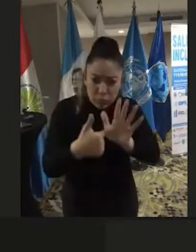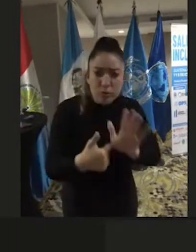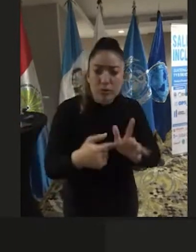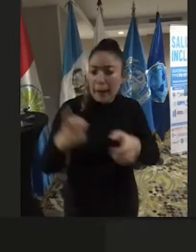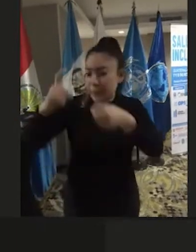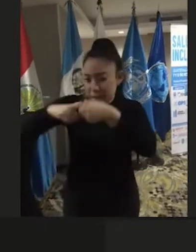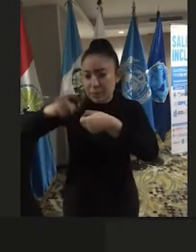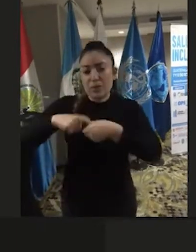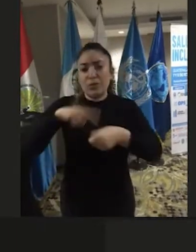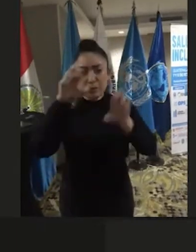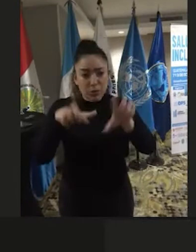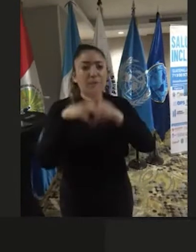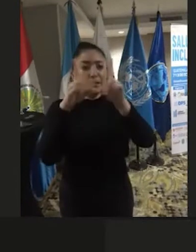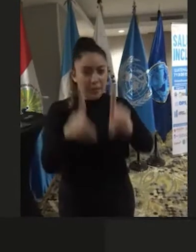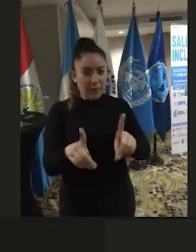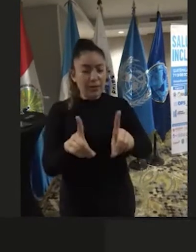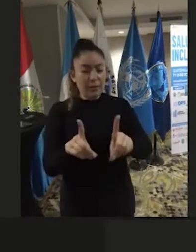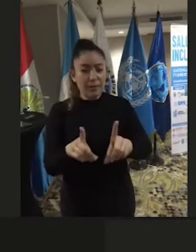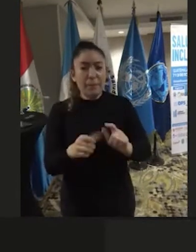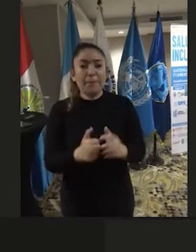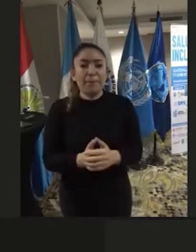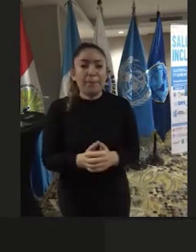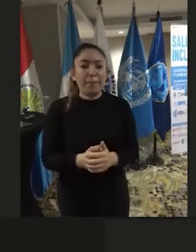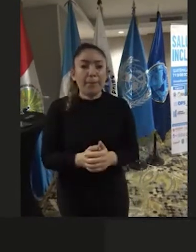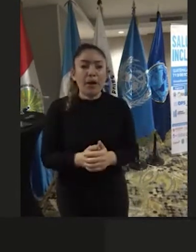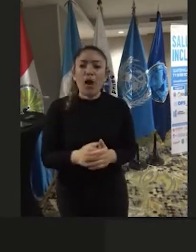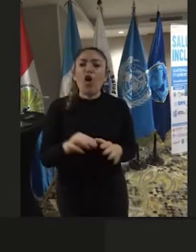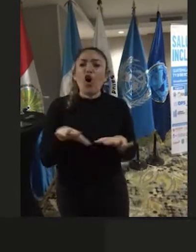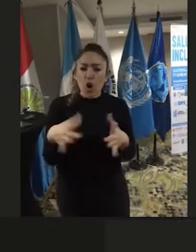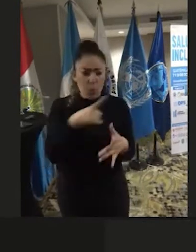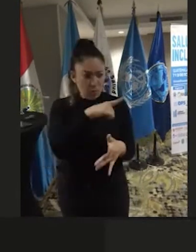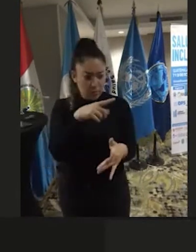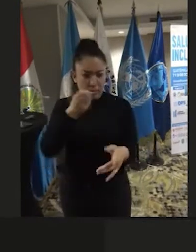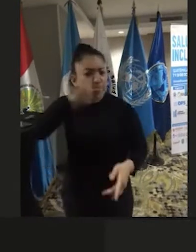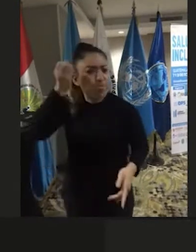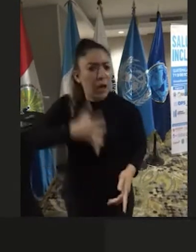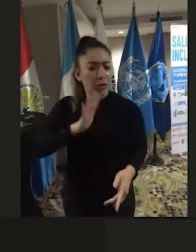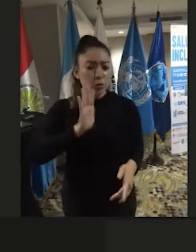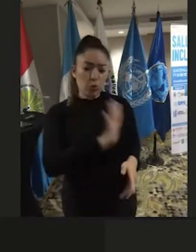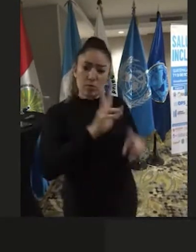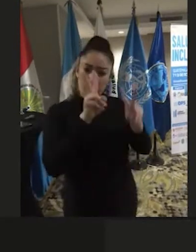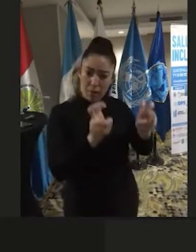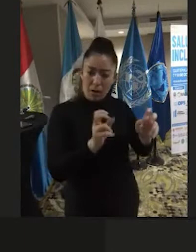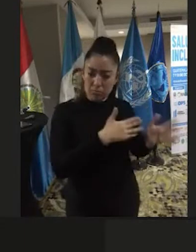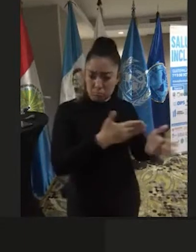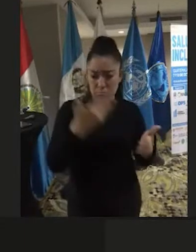participación de las personas con discapacidad como expertos en su temática